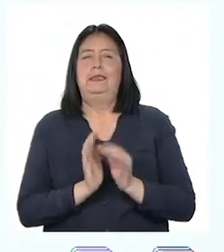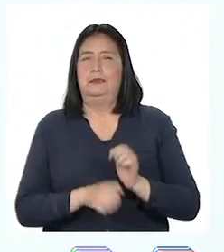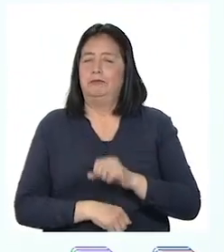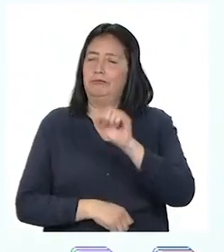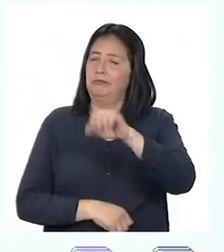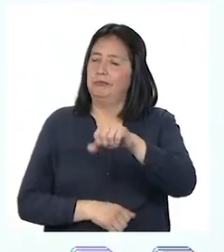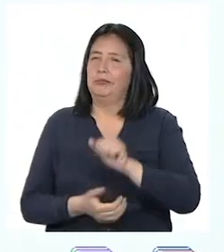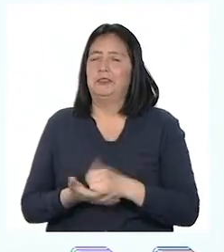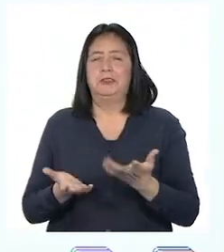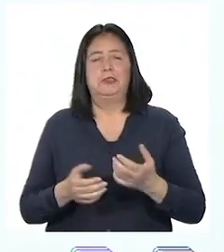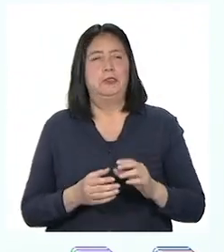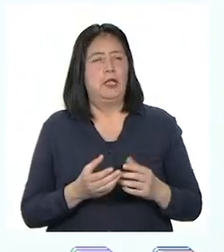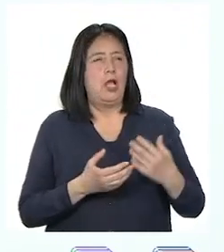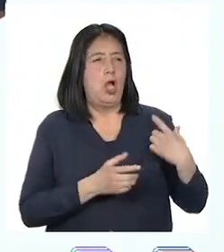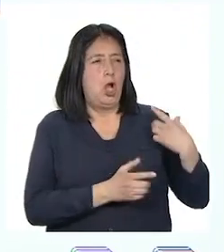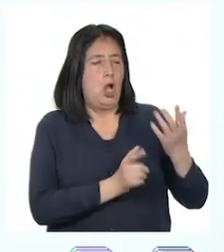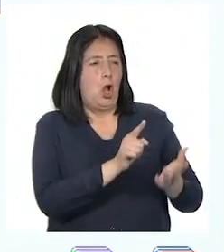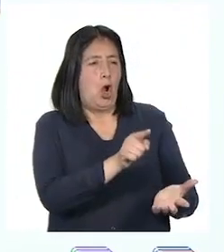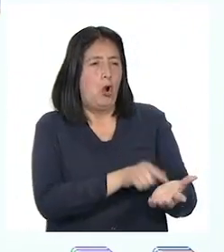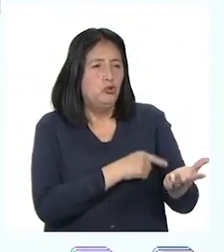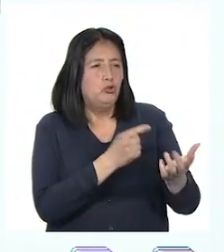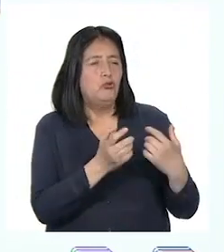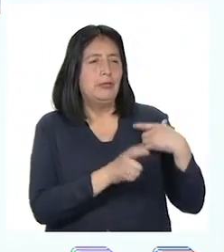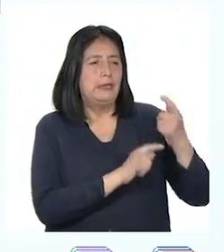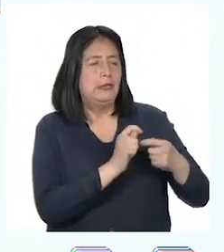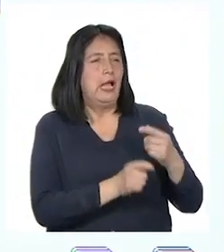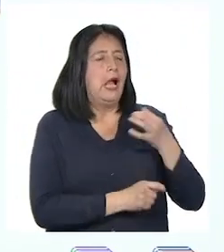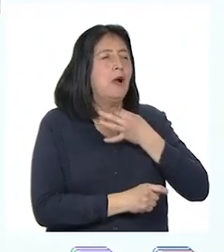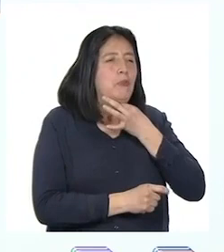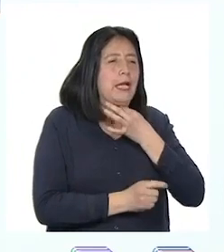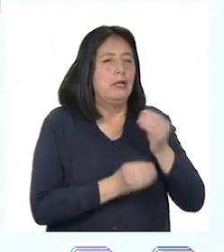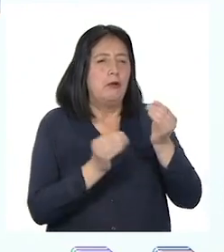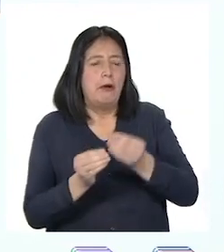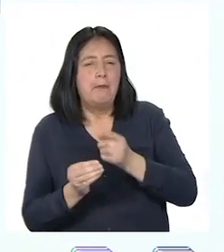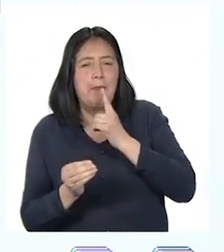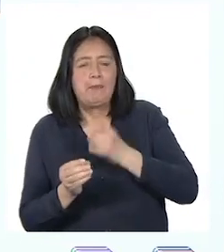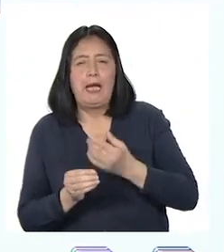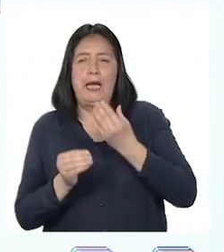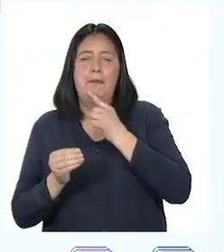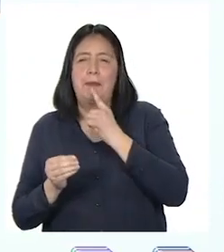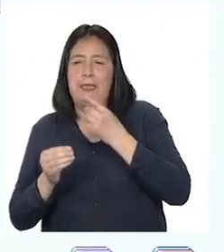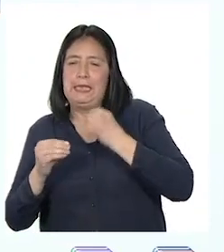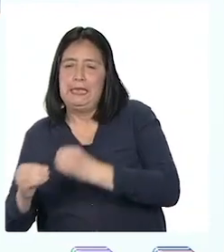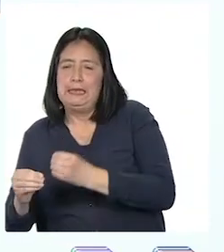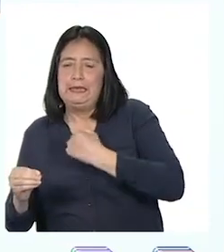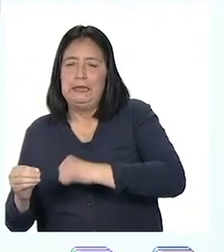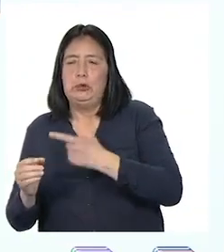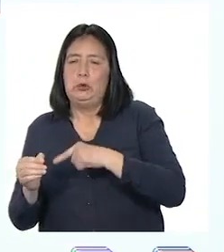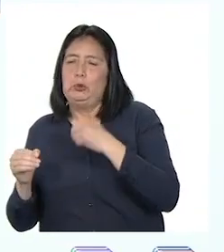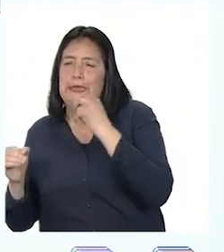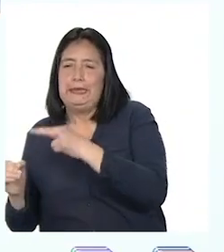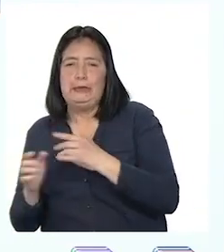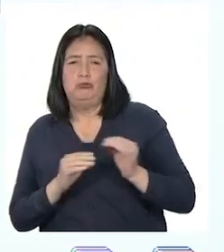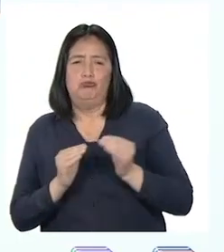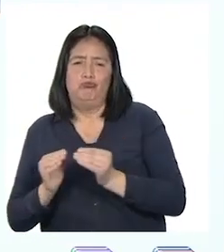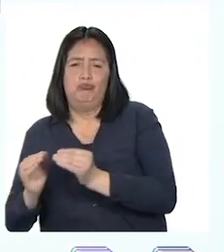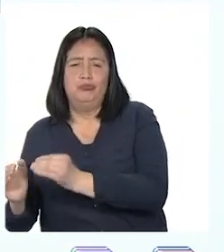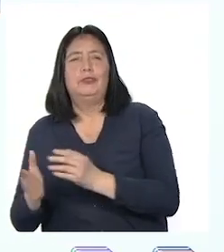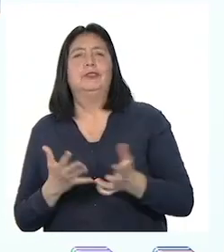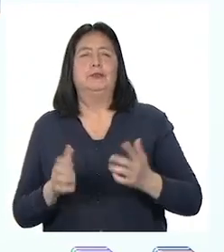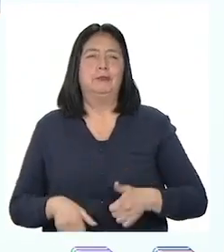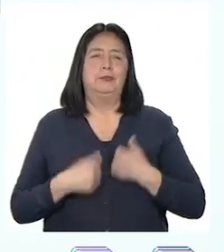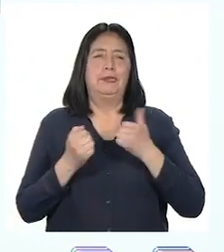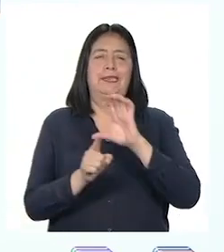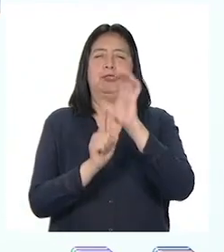Así que pasar las costumbres y tradiciones de abuelos a padres, de padres a hijos, de hijos a nietos y así, contribuye a mantener viva